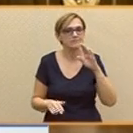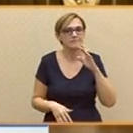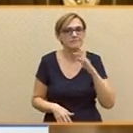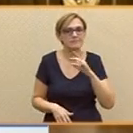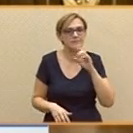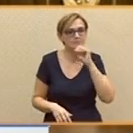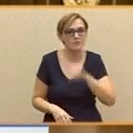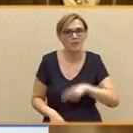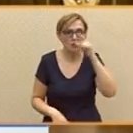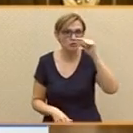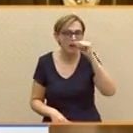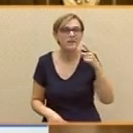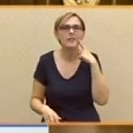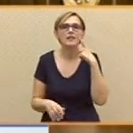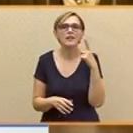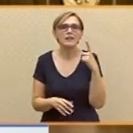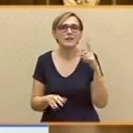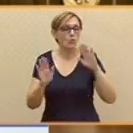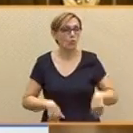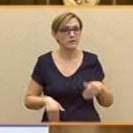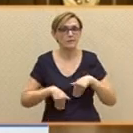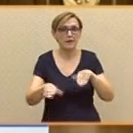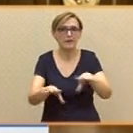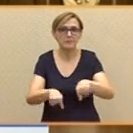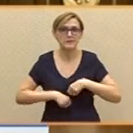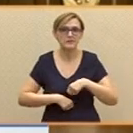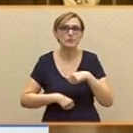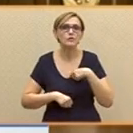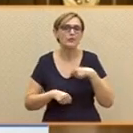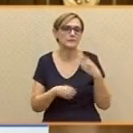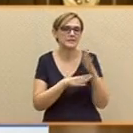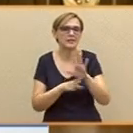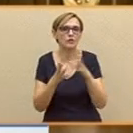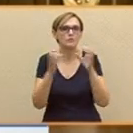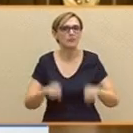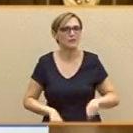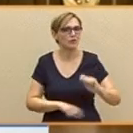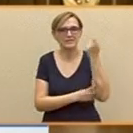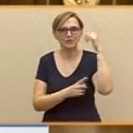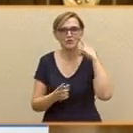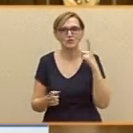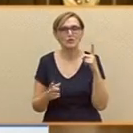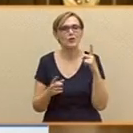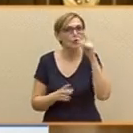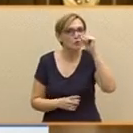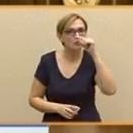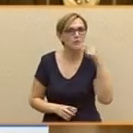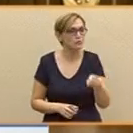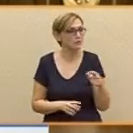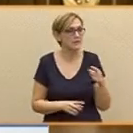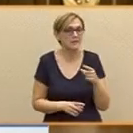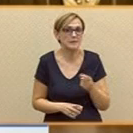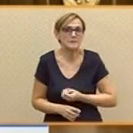última investidura en la que ustedes presentaron otro exitoso pacto. Supongo que el Suárez que usted admira es el Suárez que fue